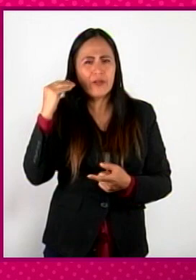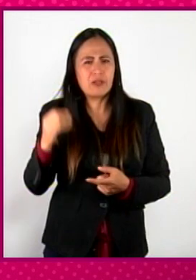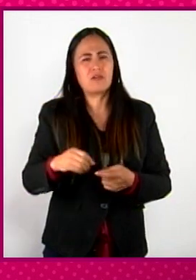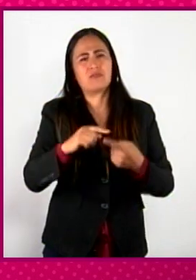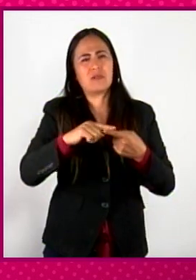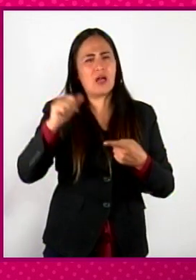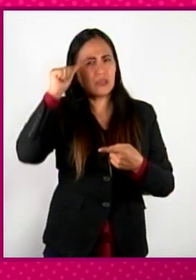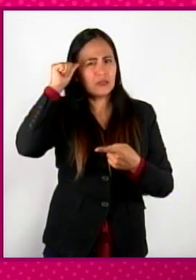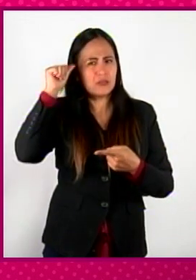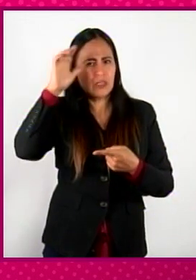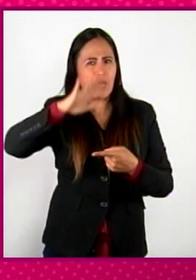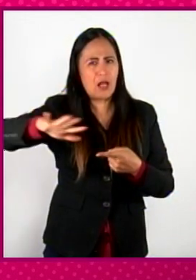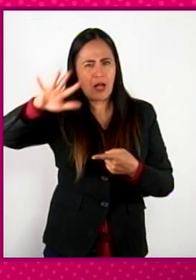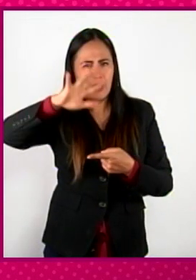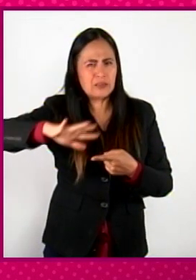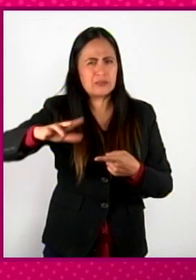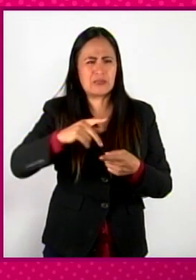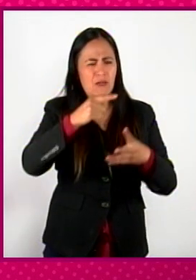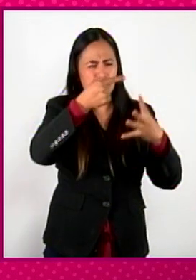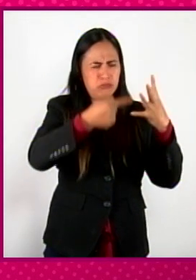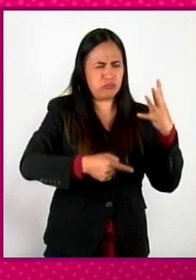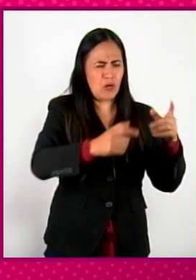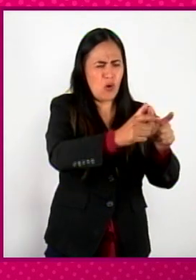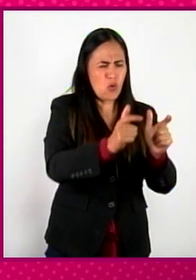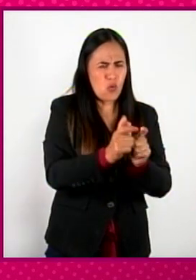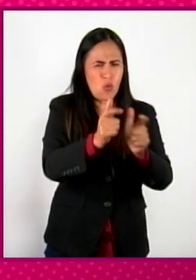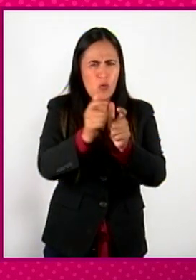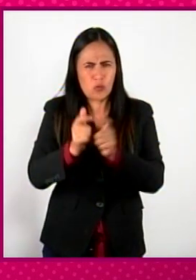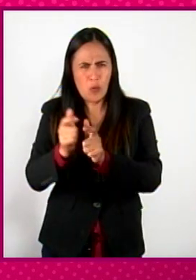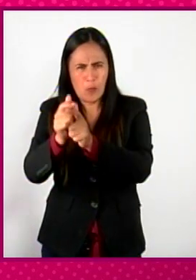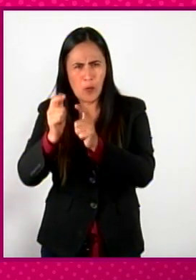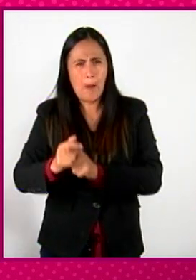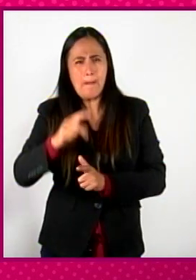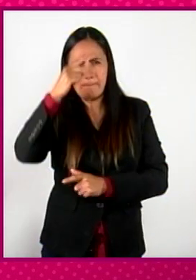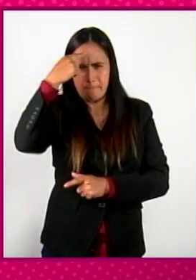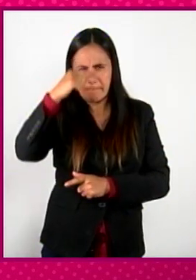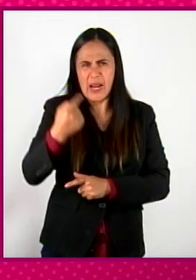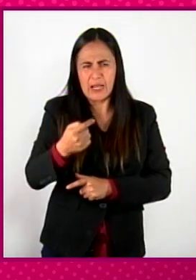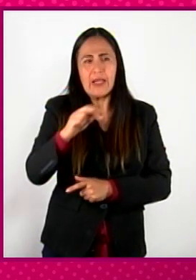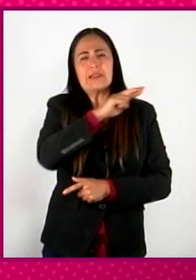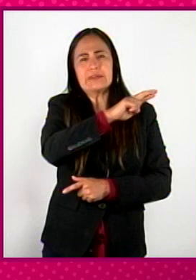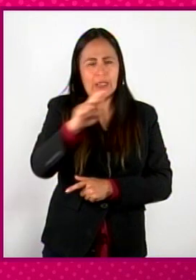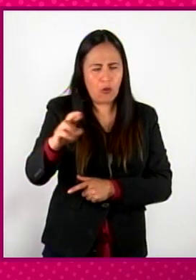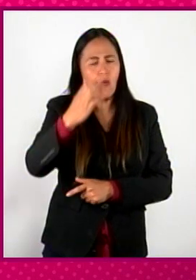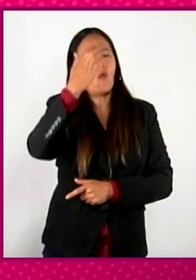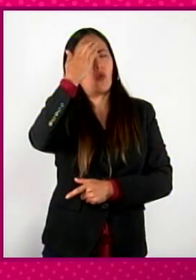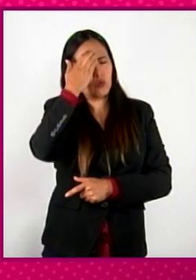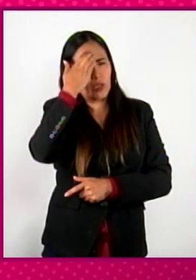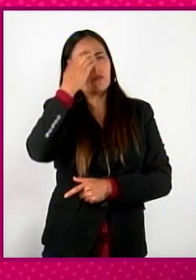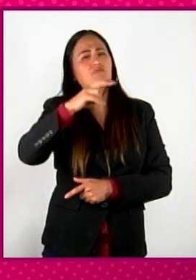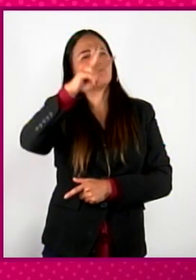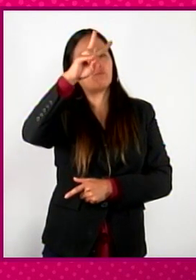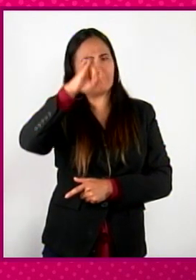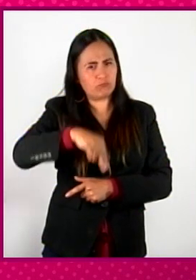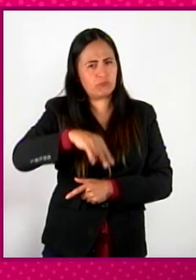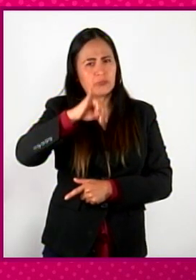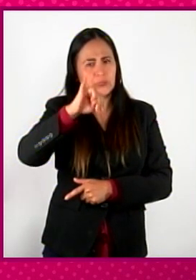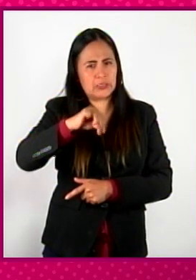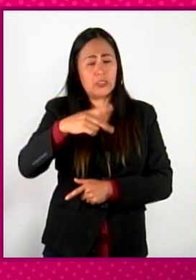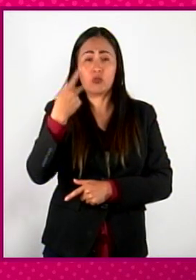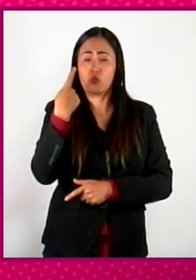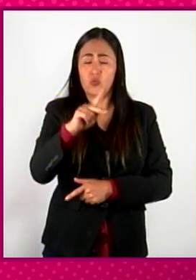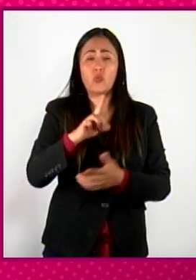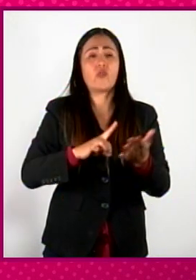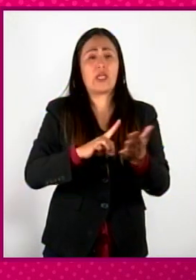asiáticos, de todos, para que sean reconocidos en su justa causa históricamente, para que tengan su derecho